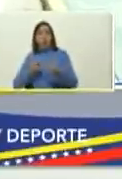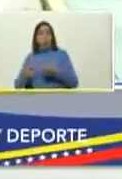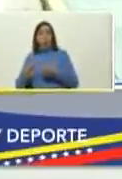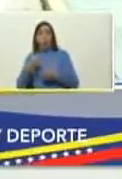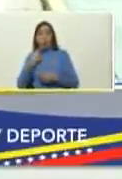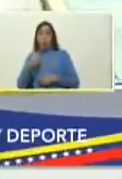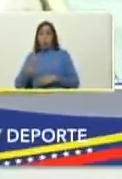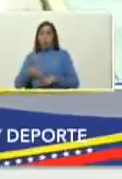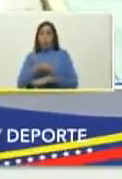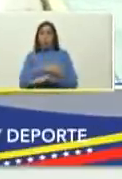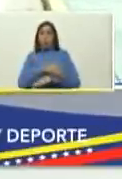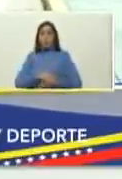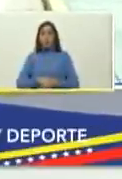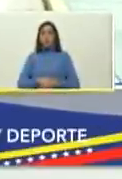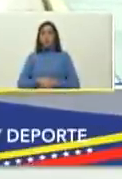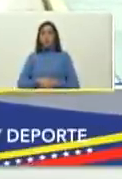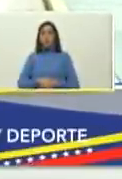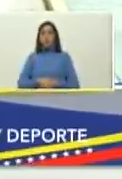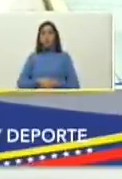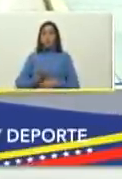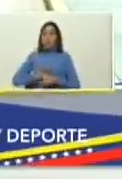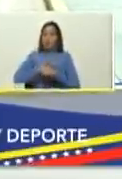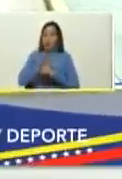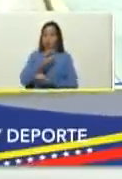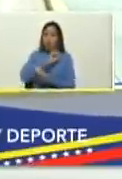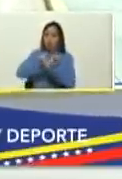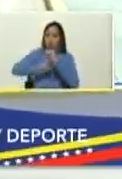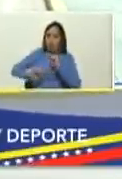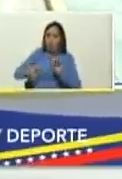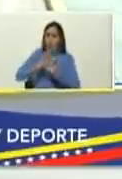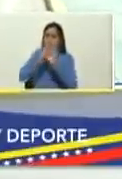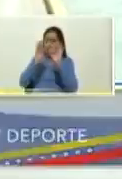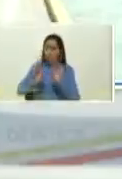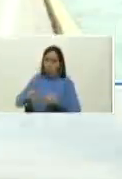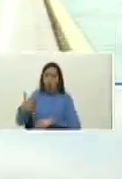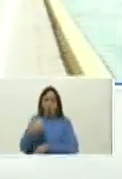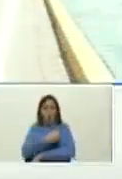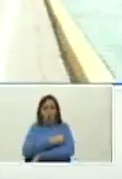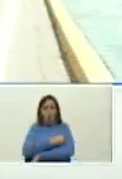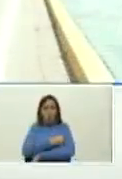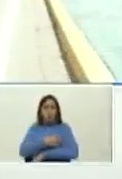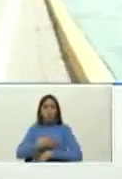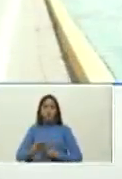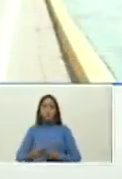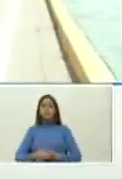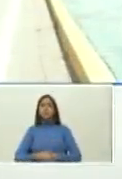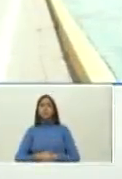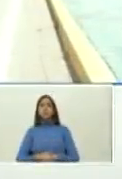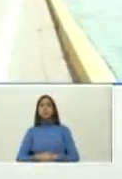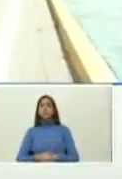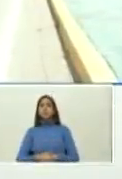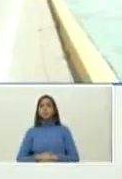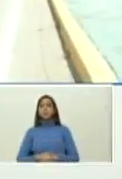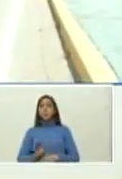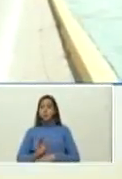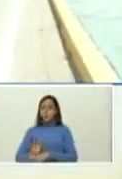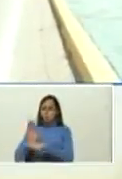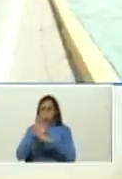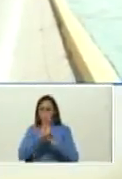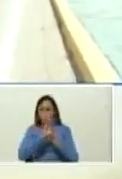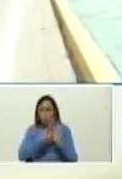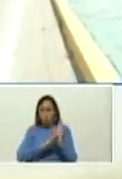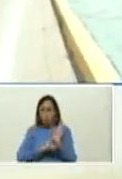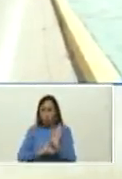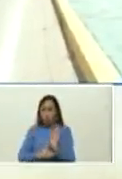comentado que tiene el país sobre el COVID los niveles de vacunación pero además con todas las medidas de bioseguridad